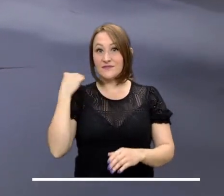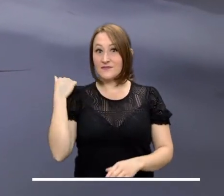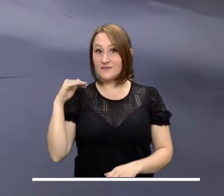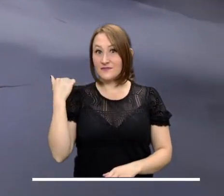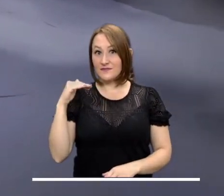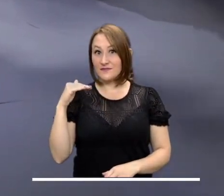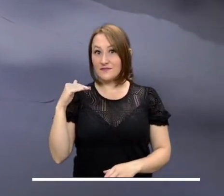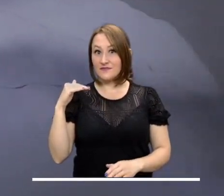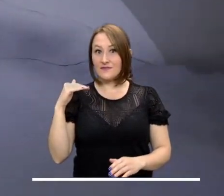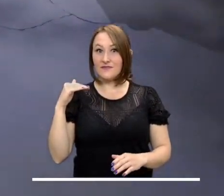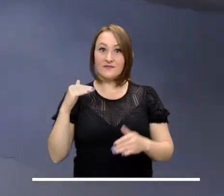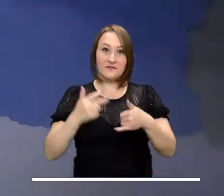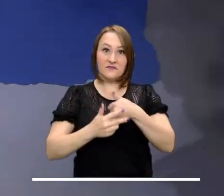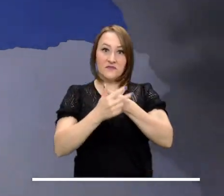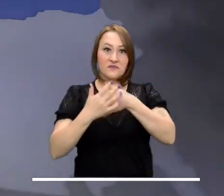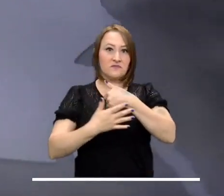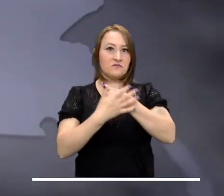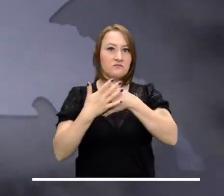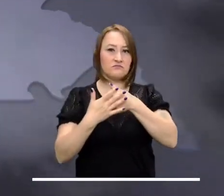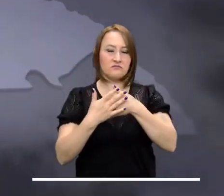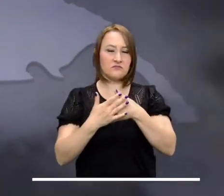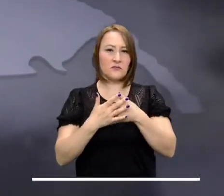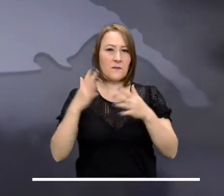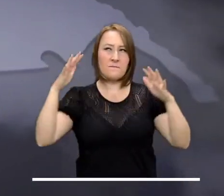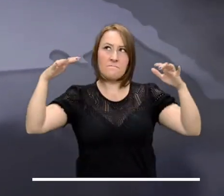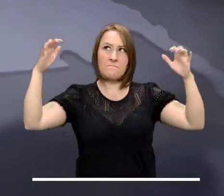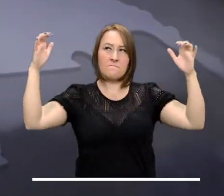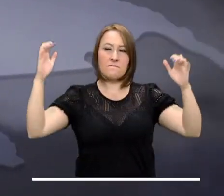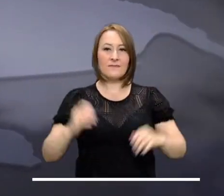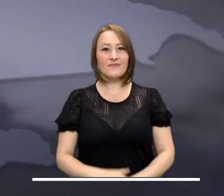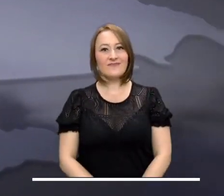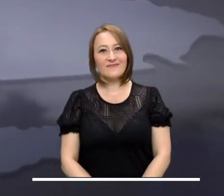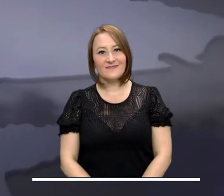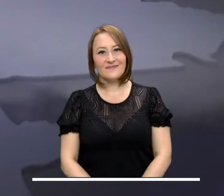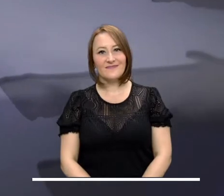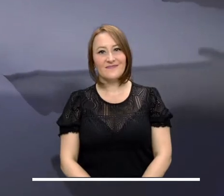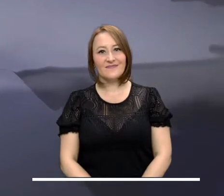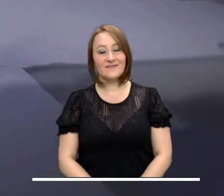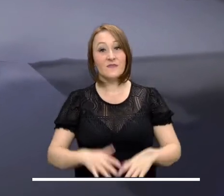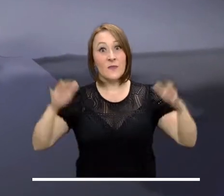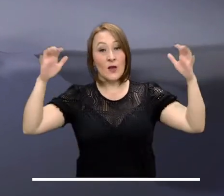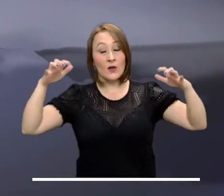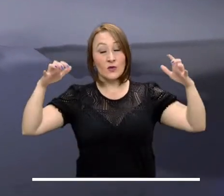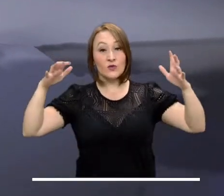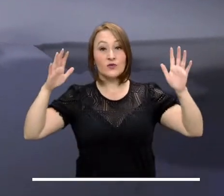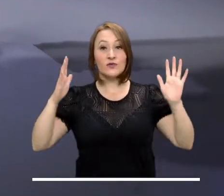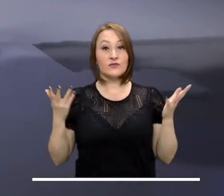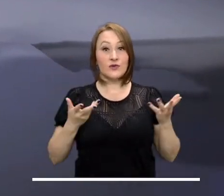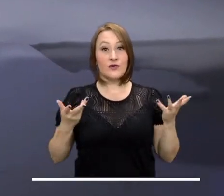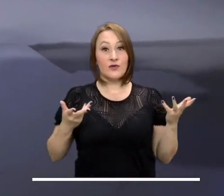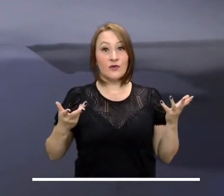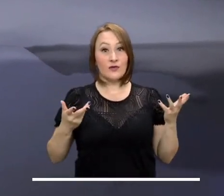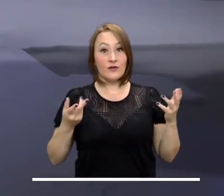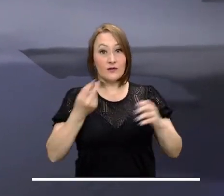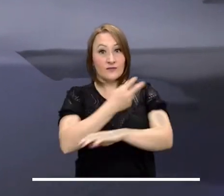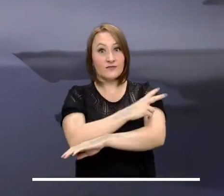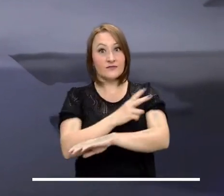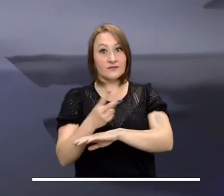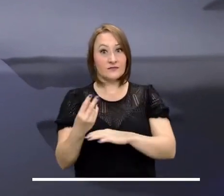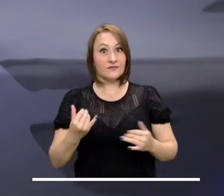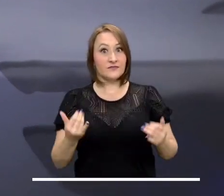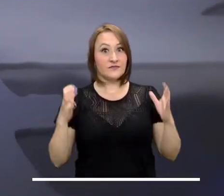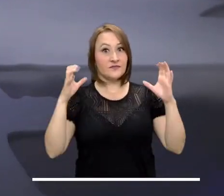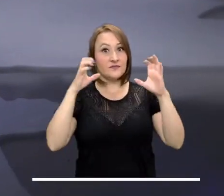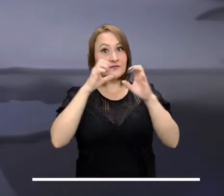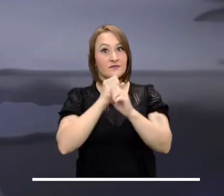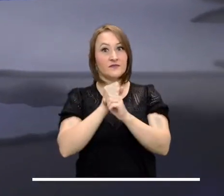región andina tendría tiempo seco. Todo parece indicar que las lluvias podrían persistir en el departamento de Bichada durante la jornada.